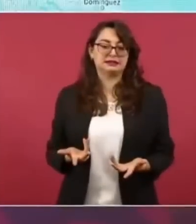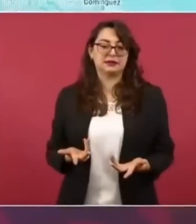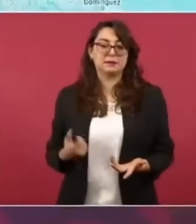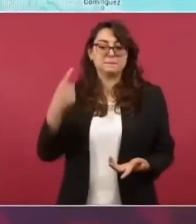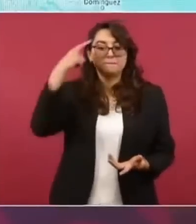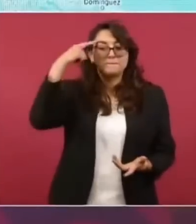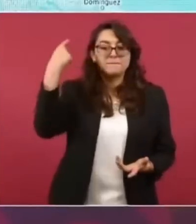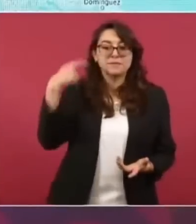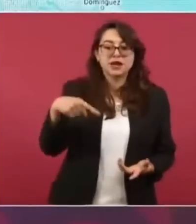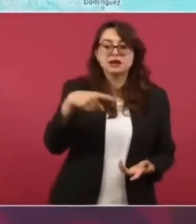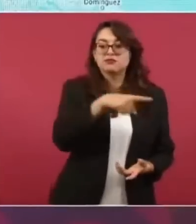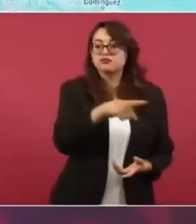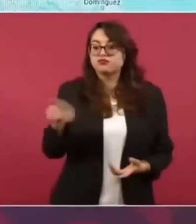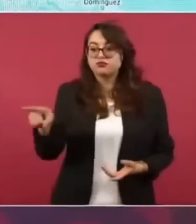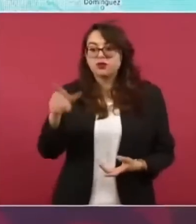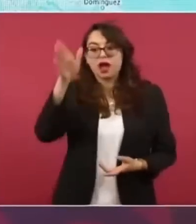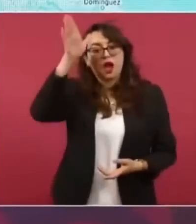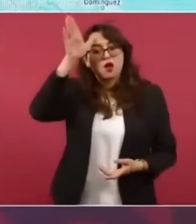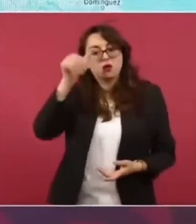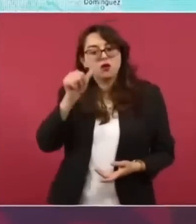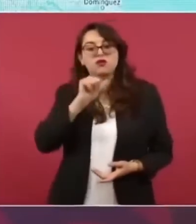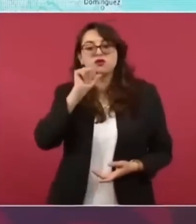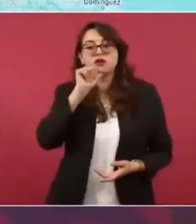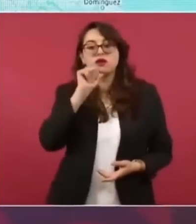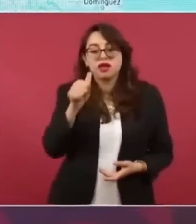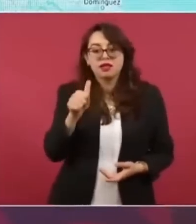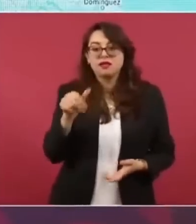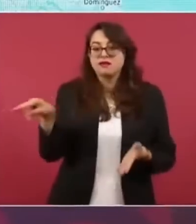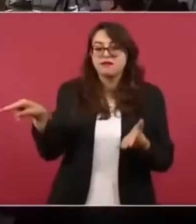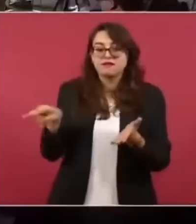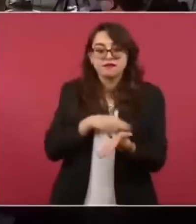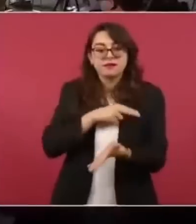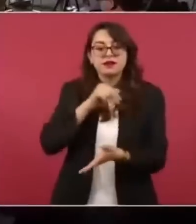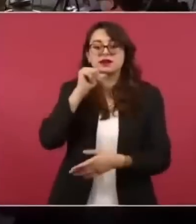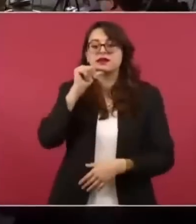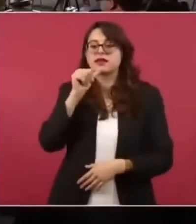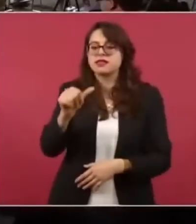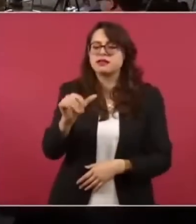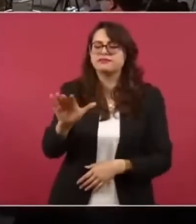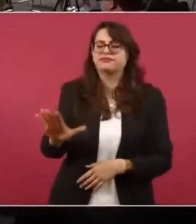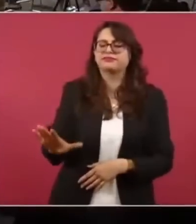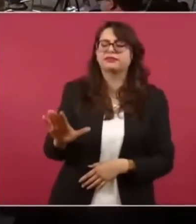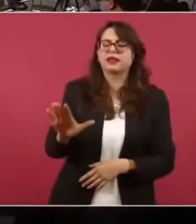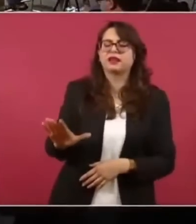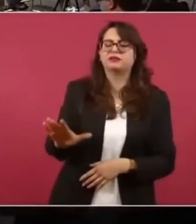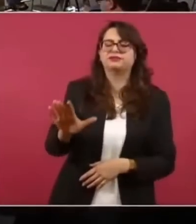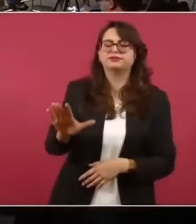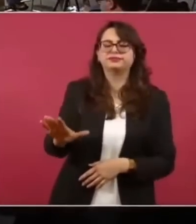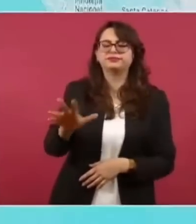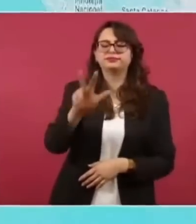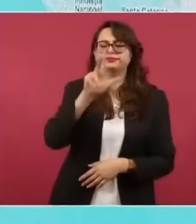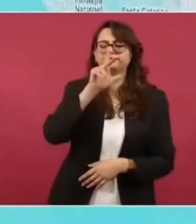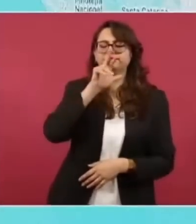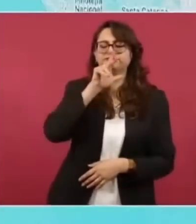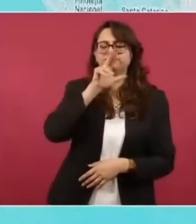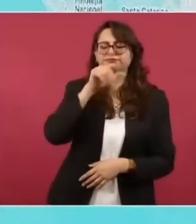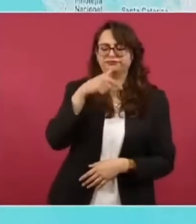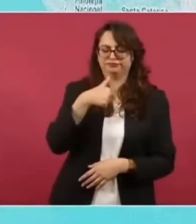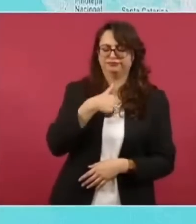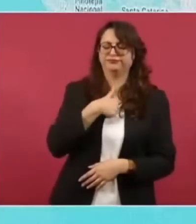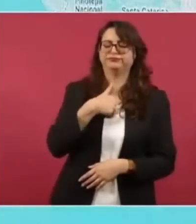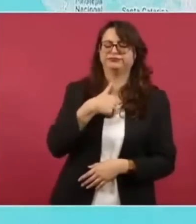algunos clientes diciéndoles no te preocupes yo me acuerdo que